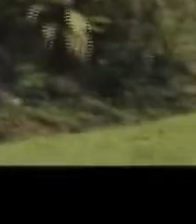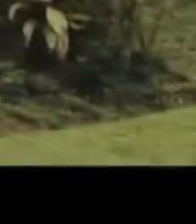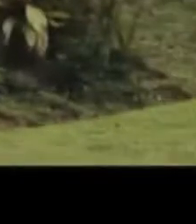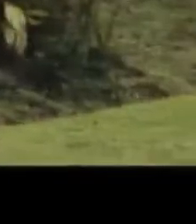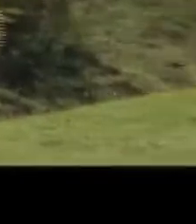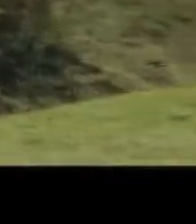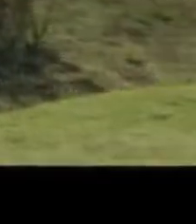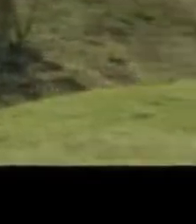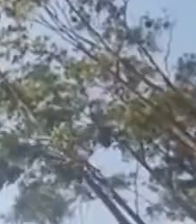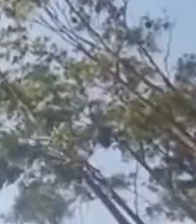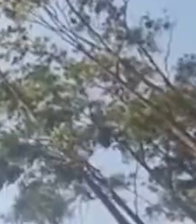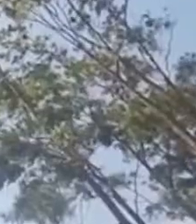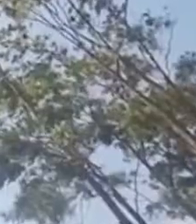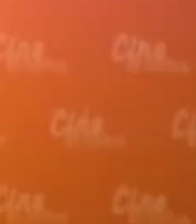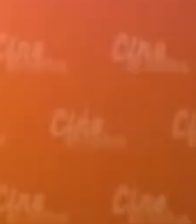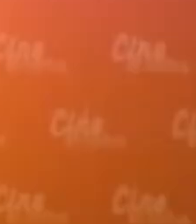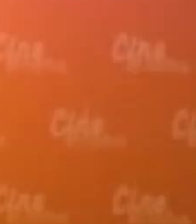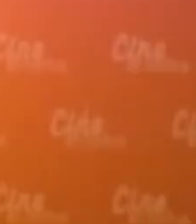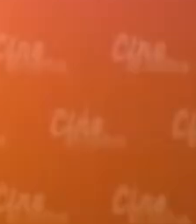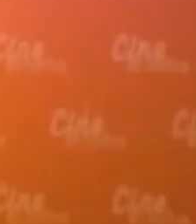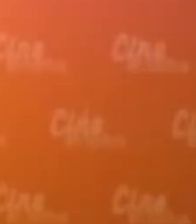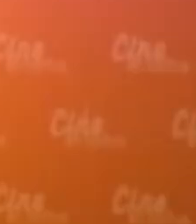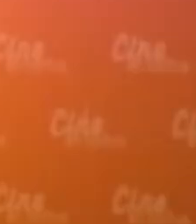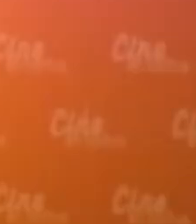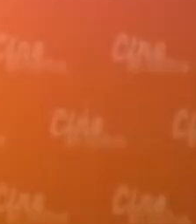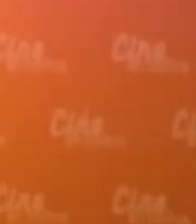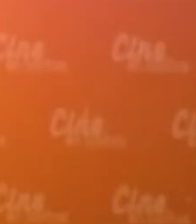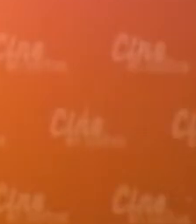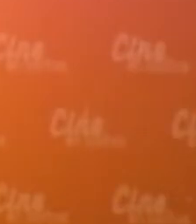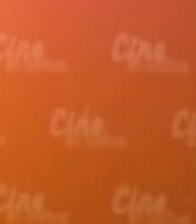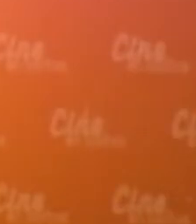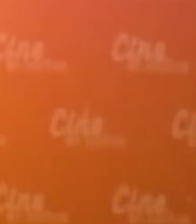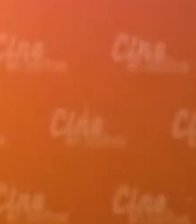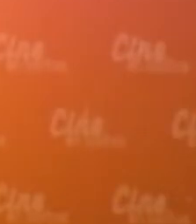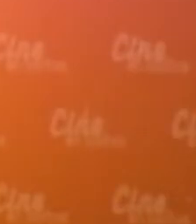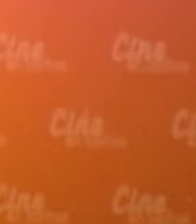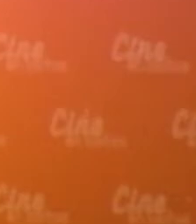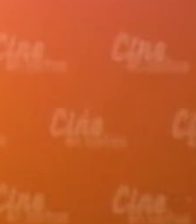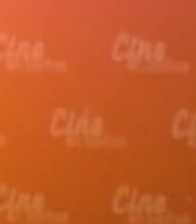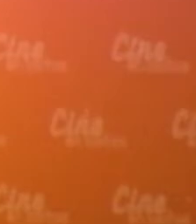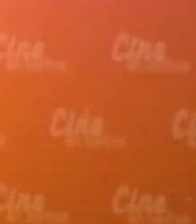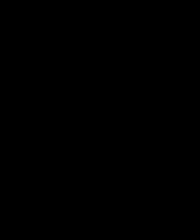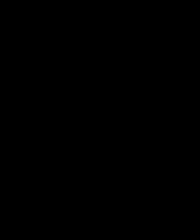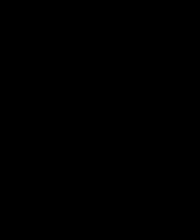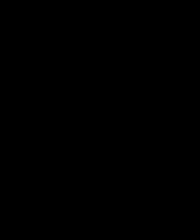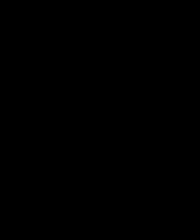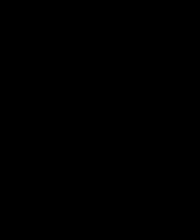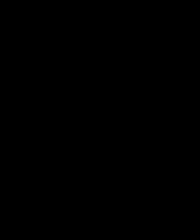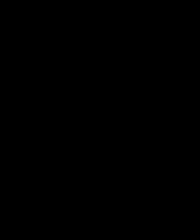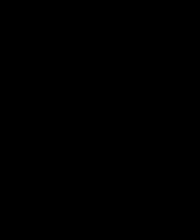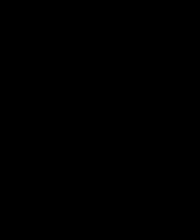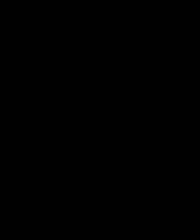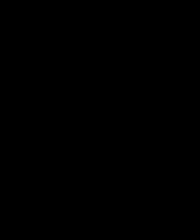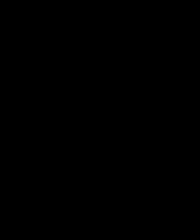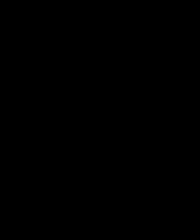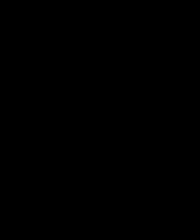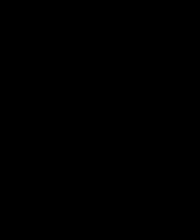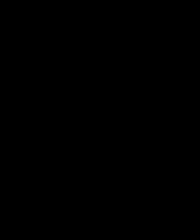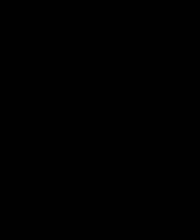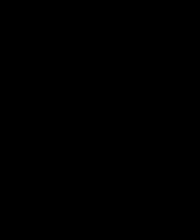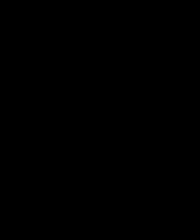las 9 de la noche y los domingos a las 11 de la mañana. Aquí en 13. Costa Rica Televisión.